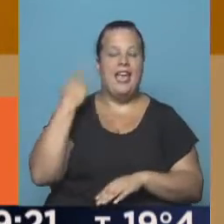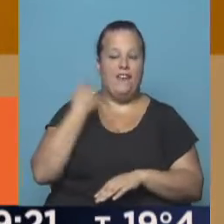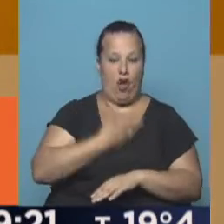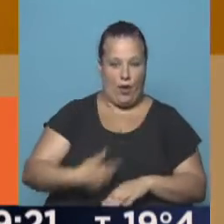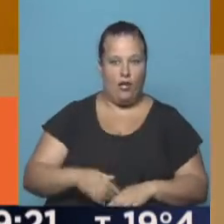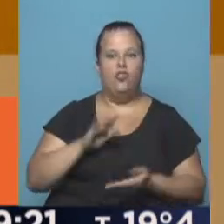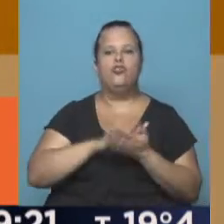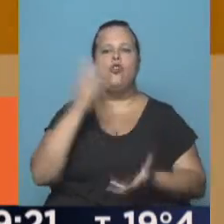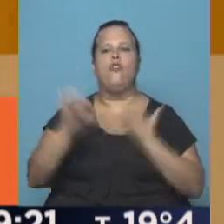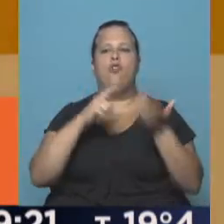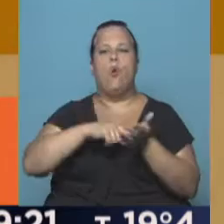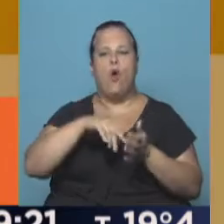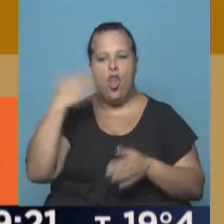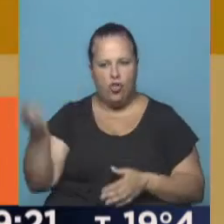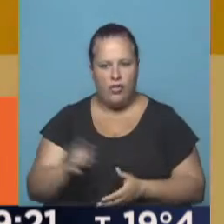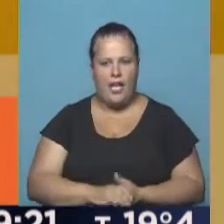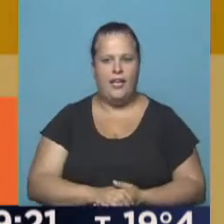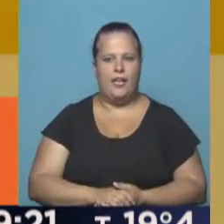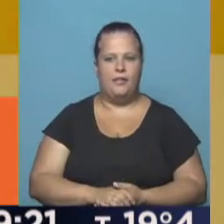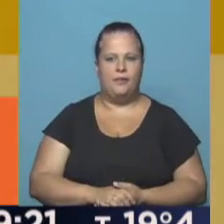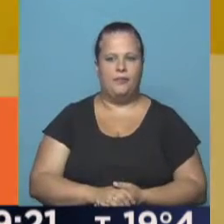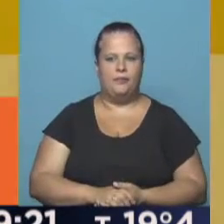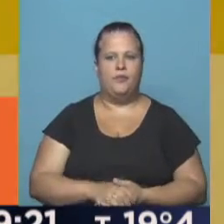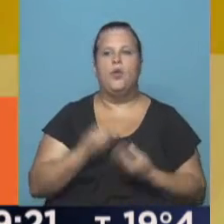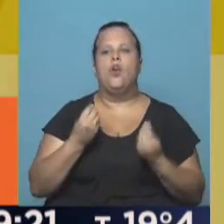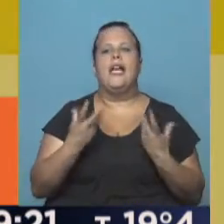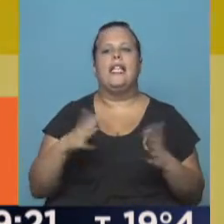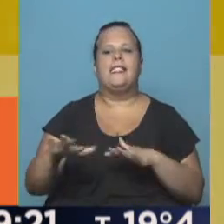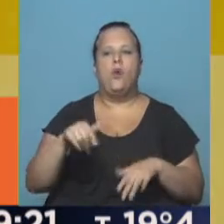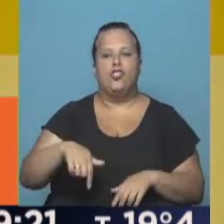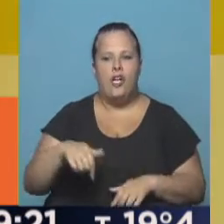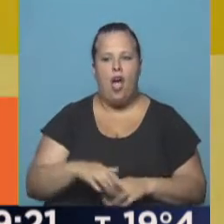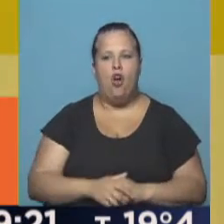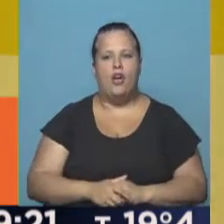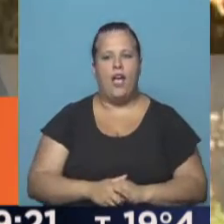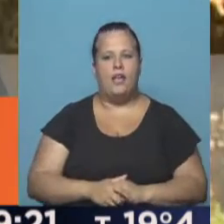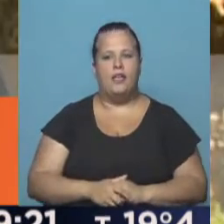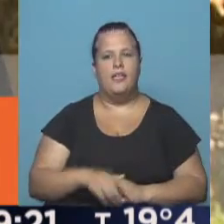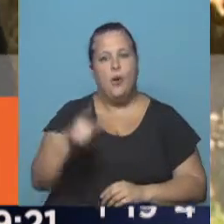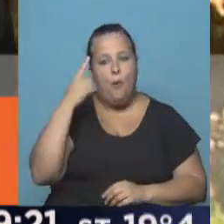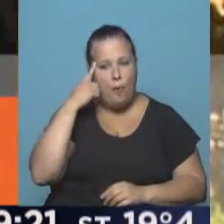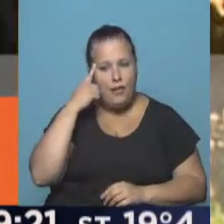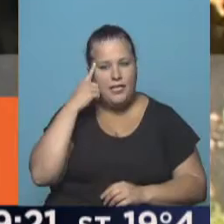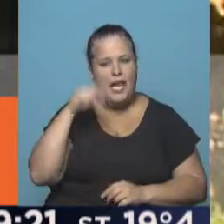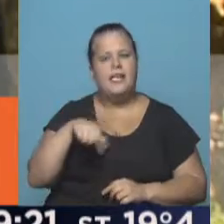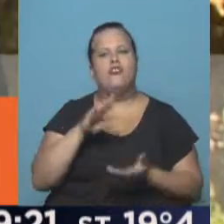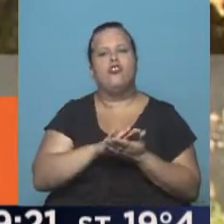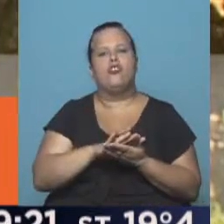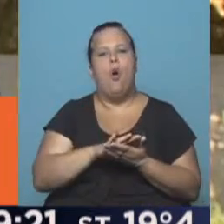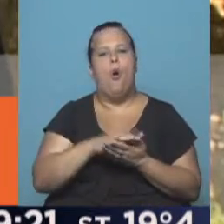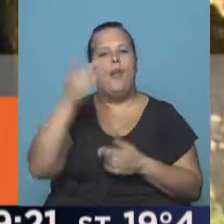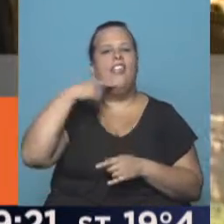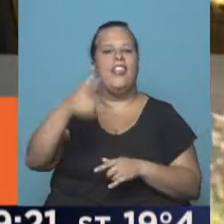...los incendios en la provincia de Buenos Aires, cuál es la situación en estos momentos y si creen en esta teoría del